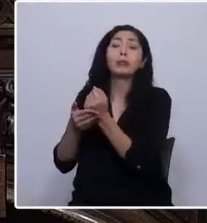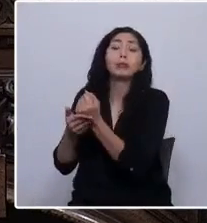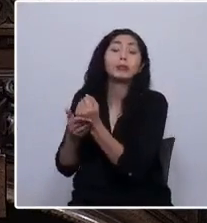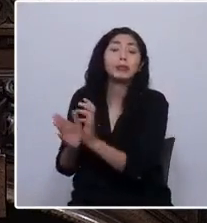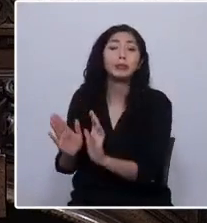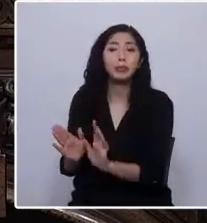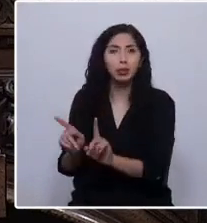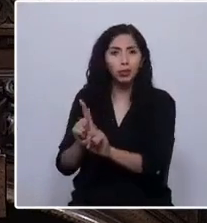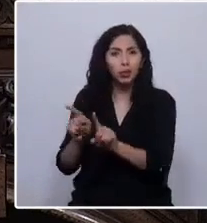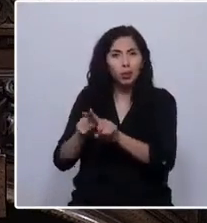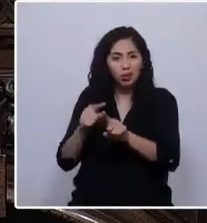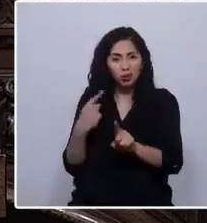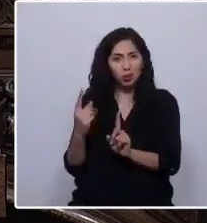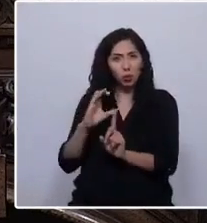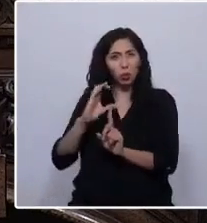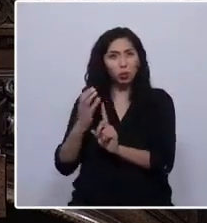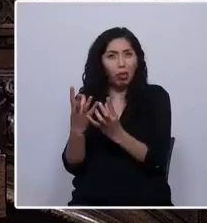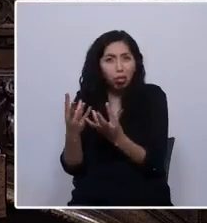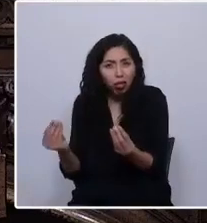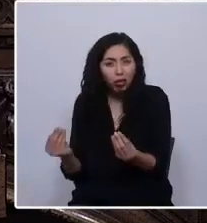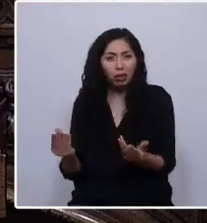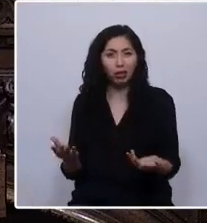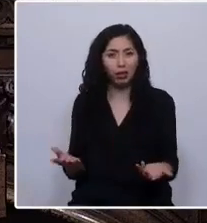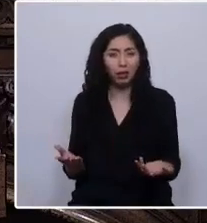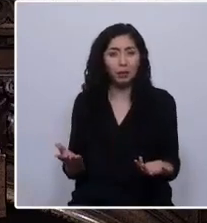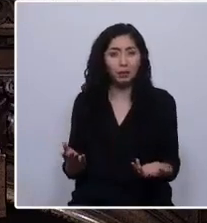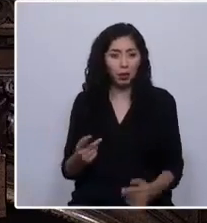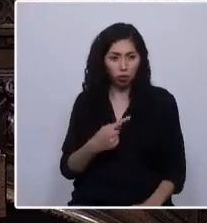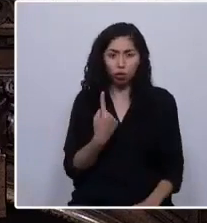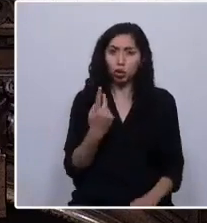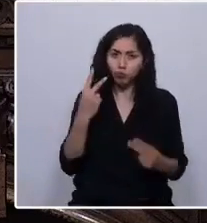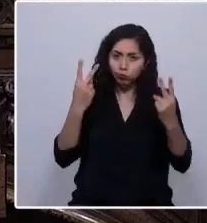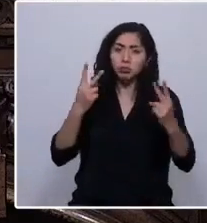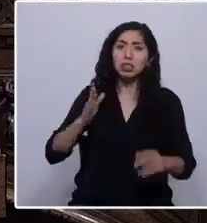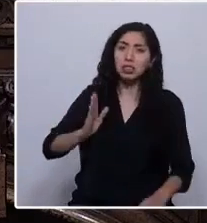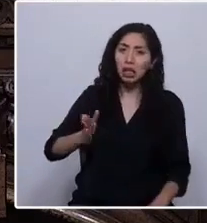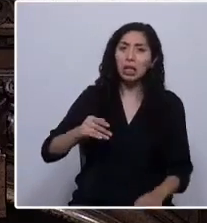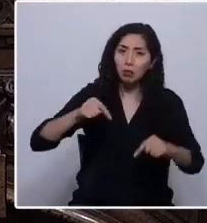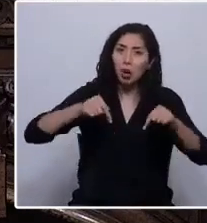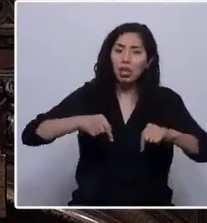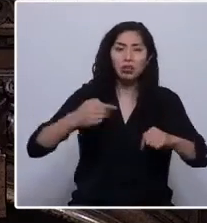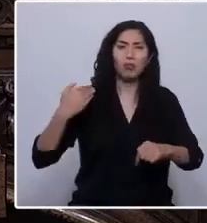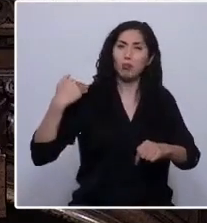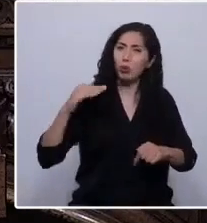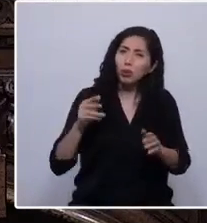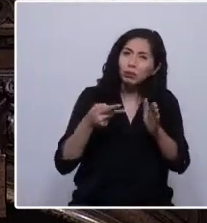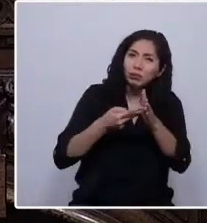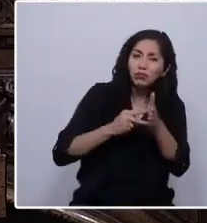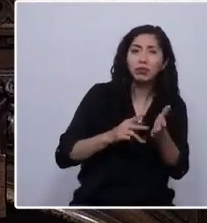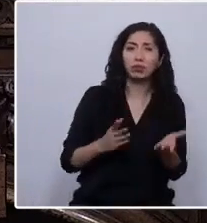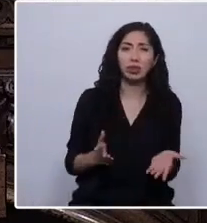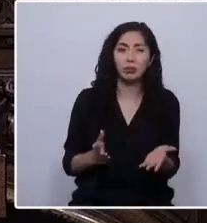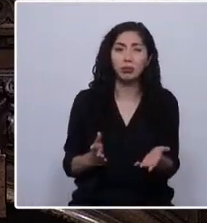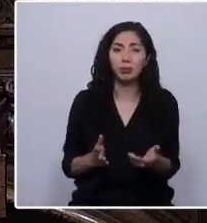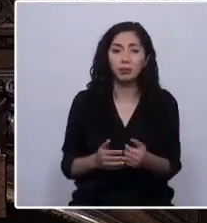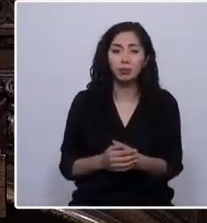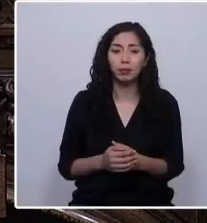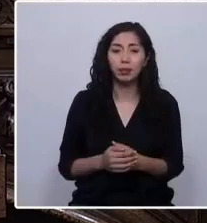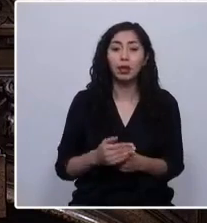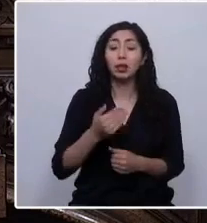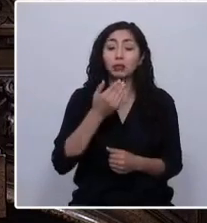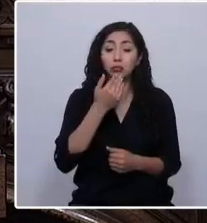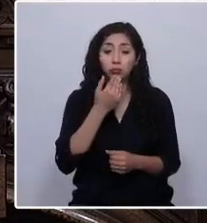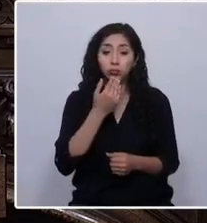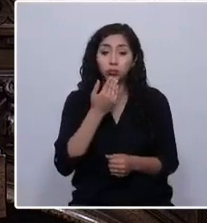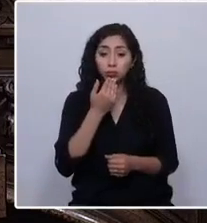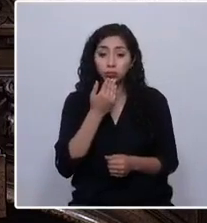anula como cultura. Pero seguimos aquí, a pesar de las adversidades, la despreocupación